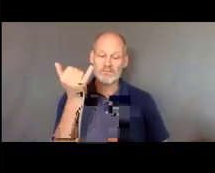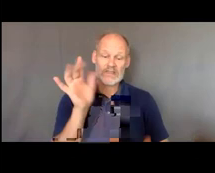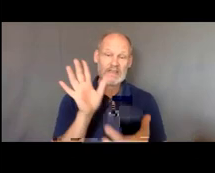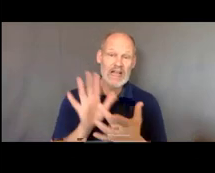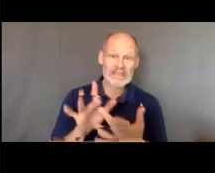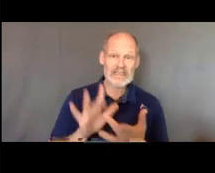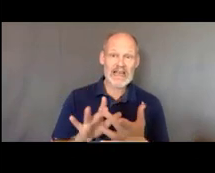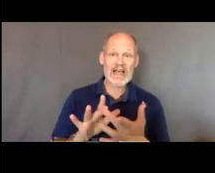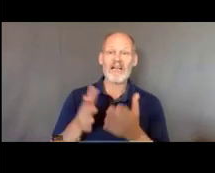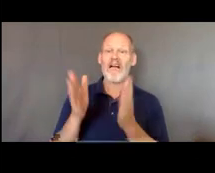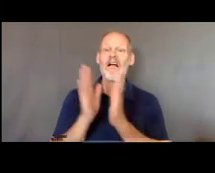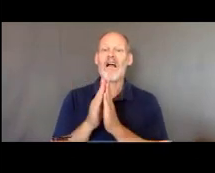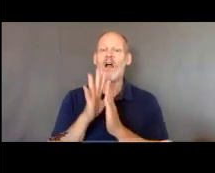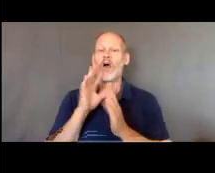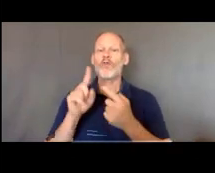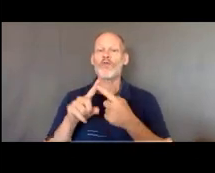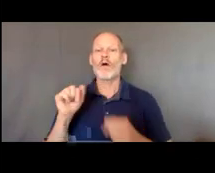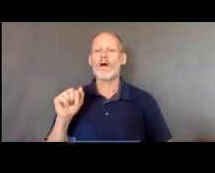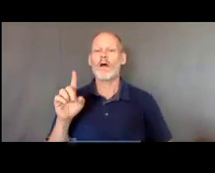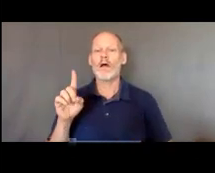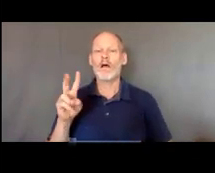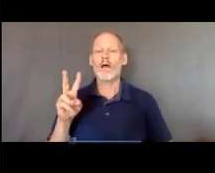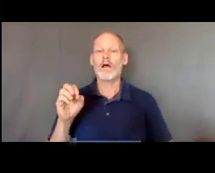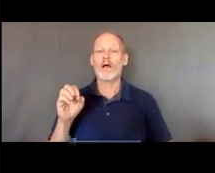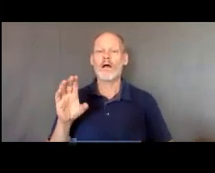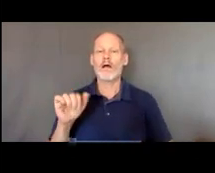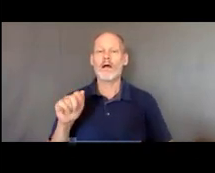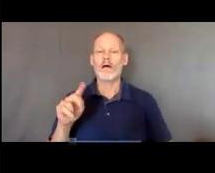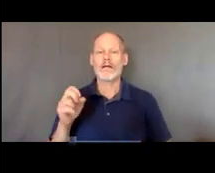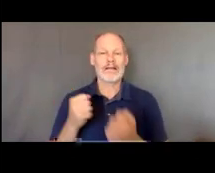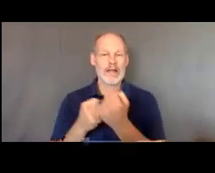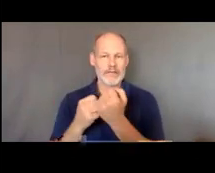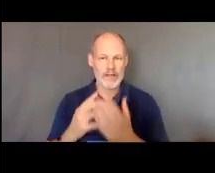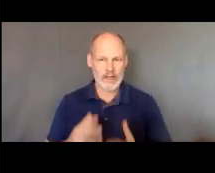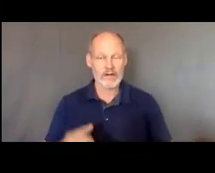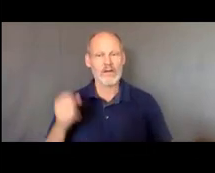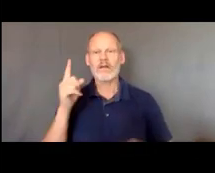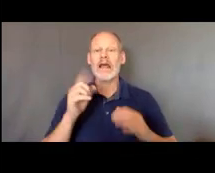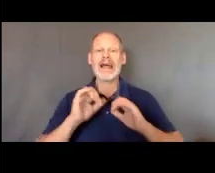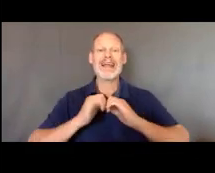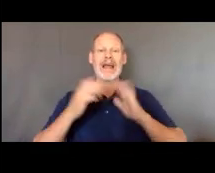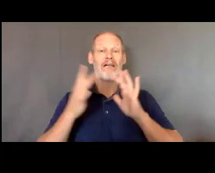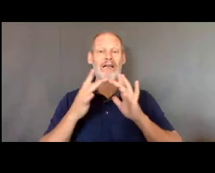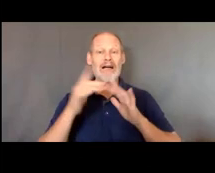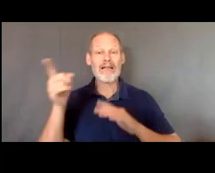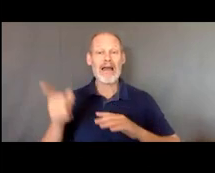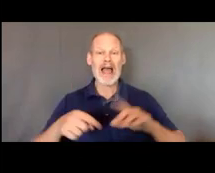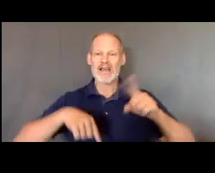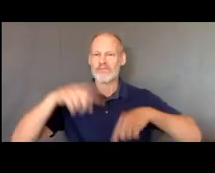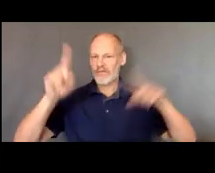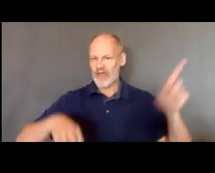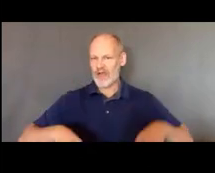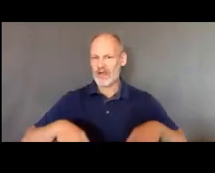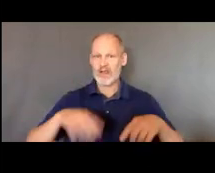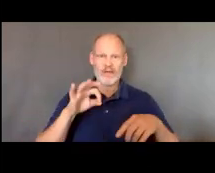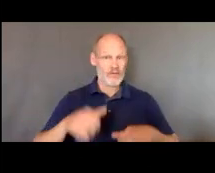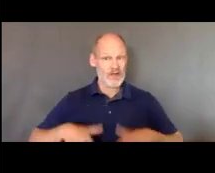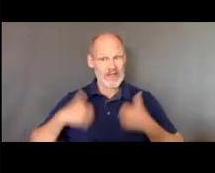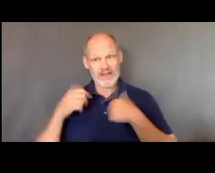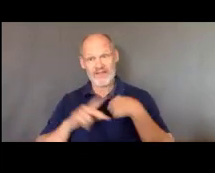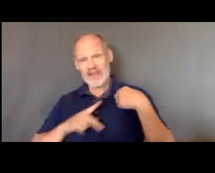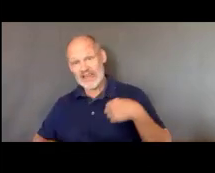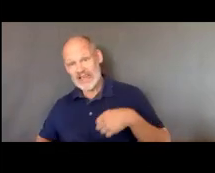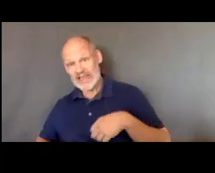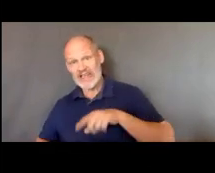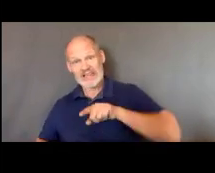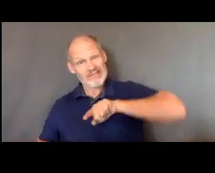les hago notar que tenemos diferentes maneras para comunicarnos dependiendo si ustedes viven en el condado de King o fuera